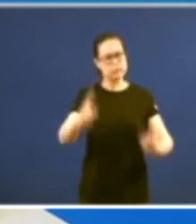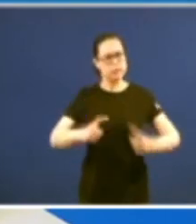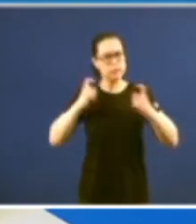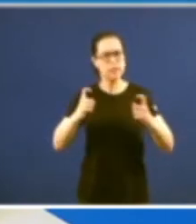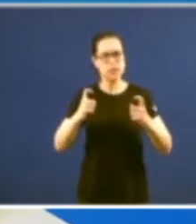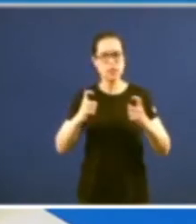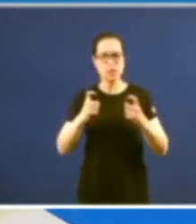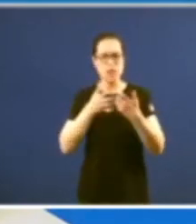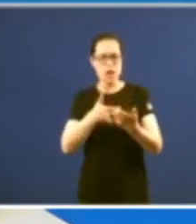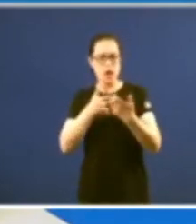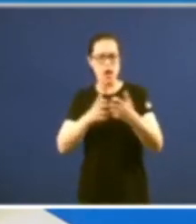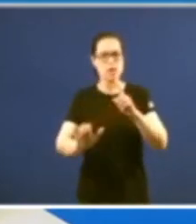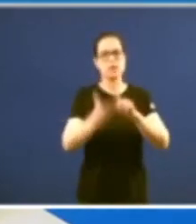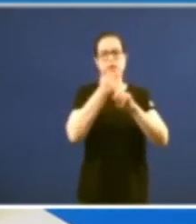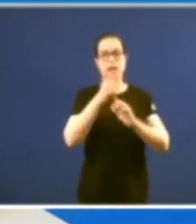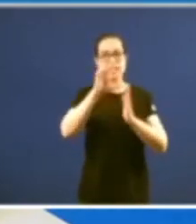xe sen romanticismos